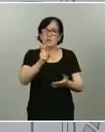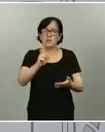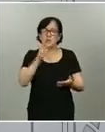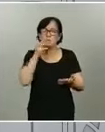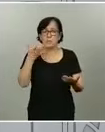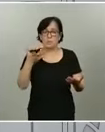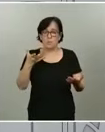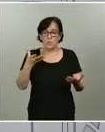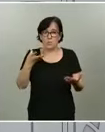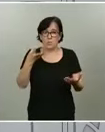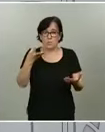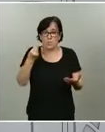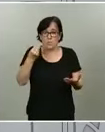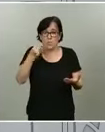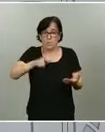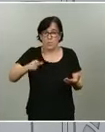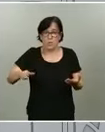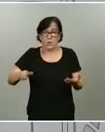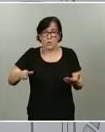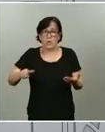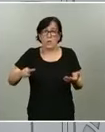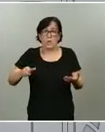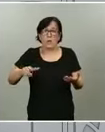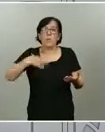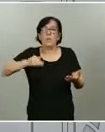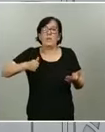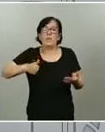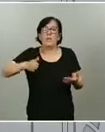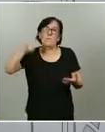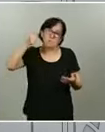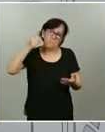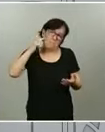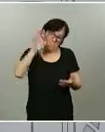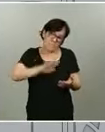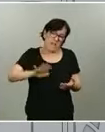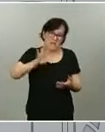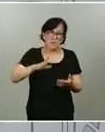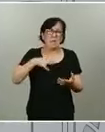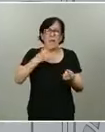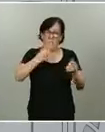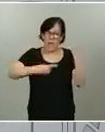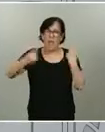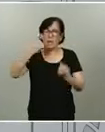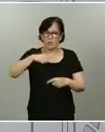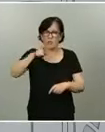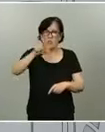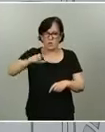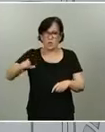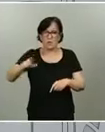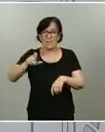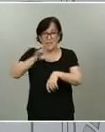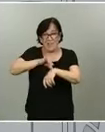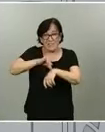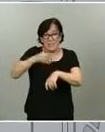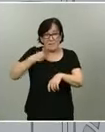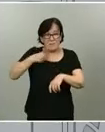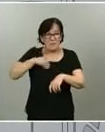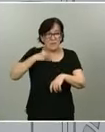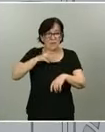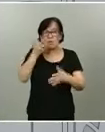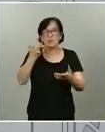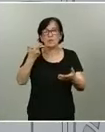el número bruto es mayor de lo que pueda parecer. Sí que tenemos algunos pacientes que están teniendo cuadros de trombosis